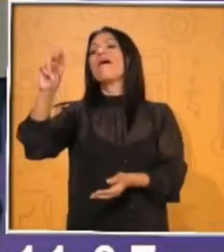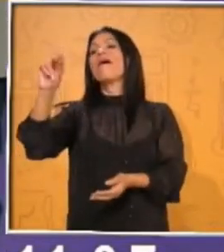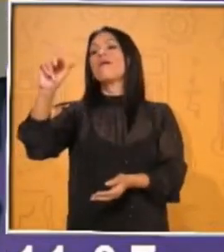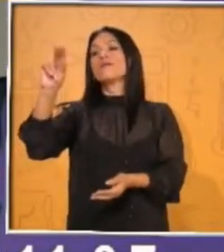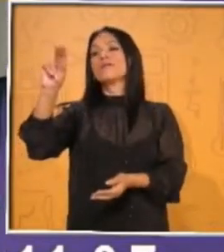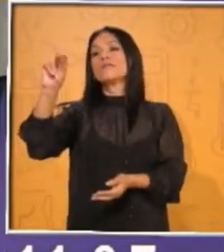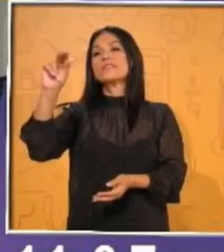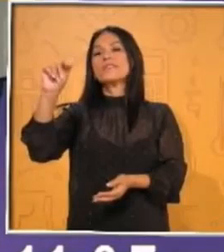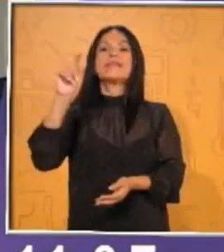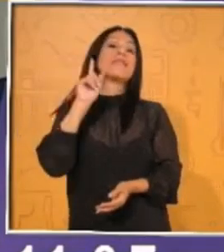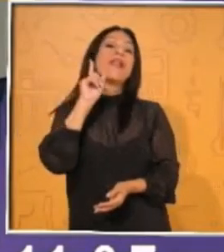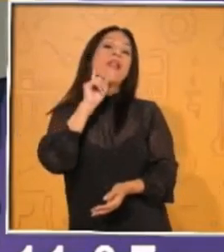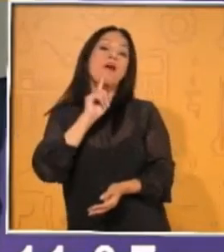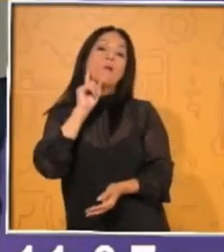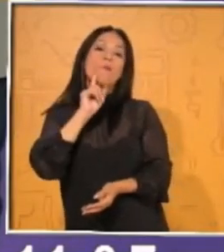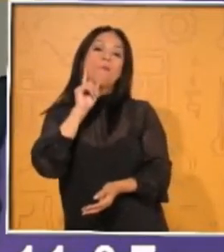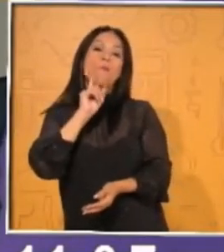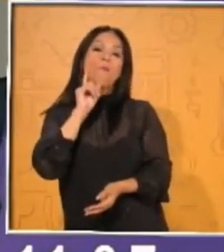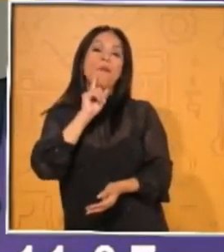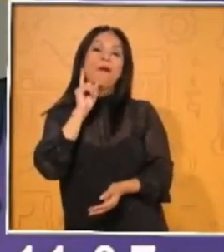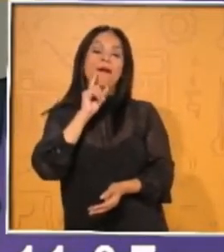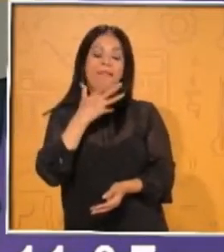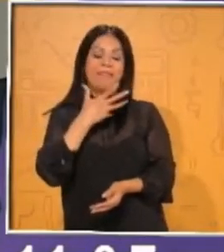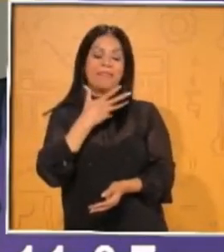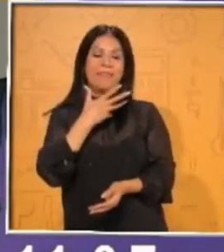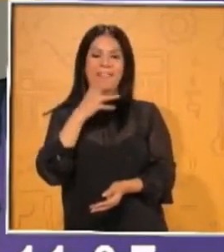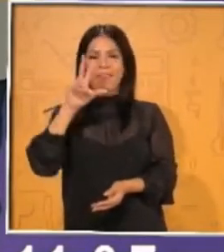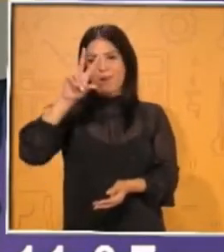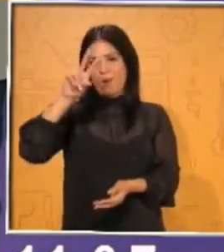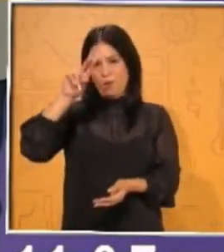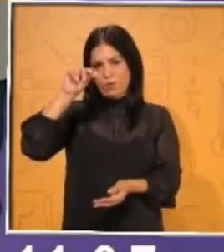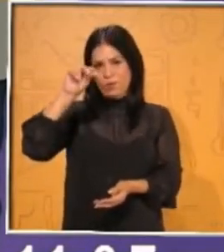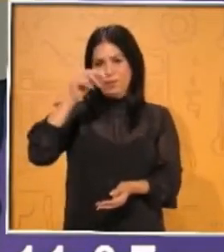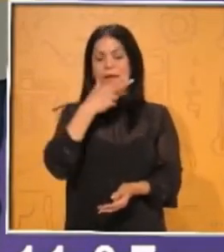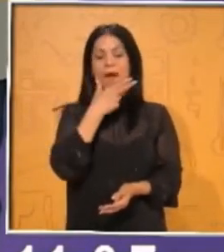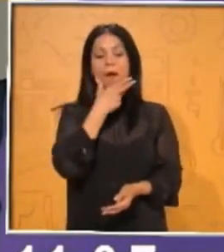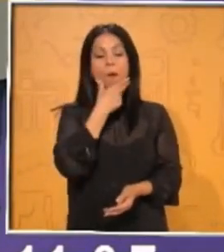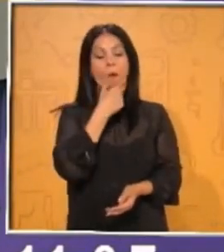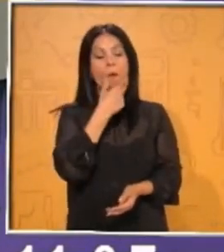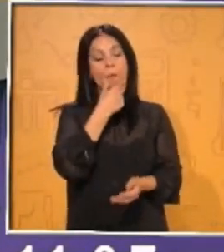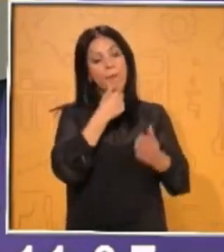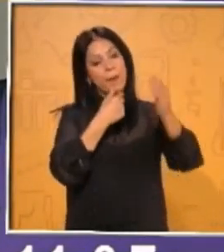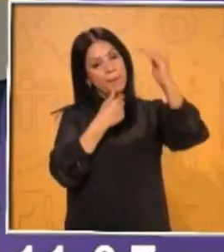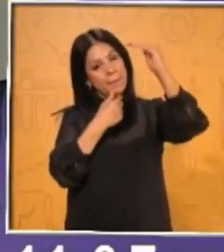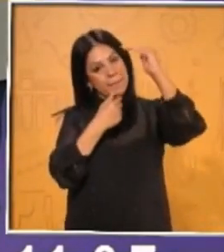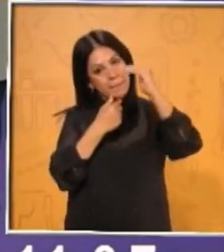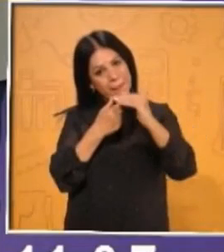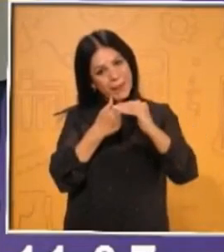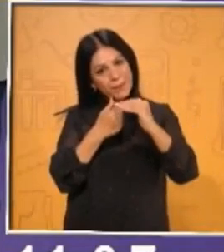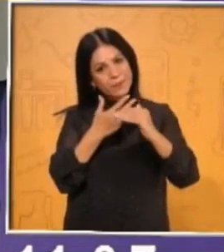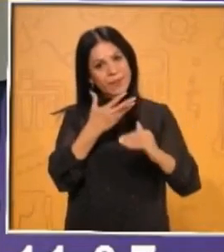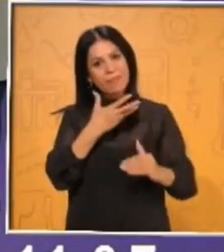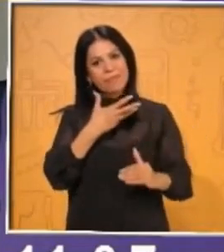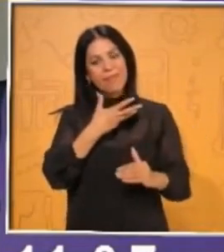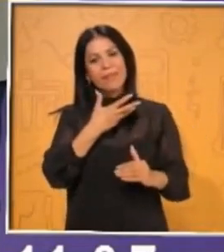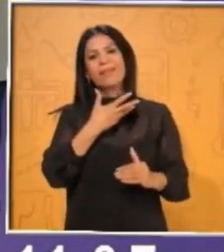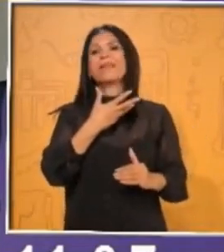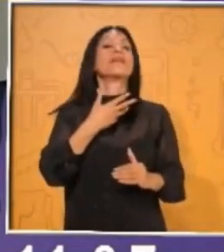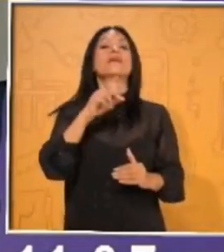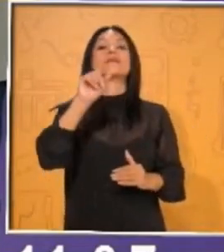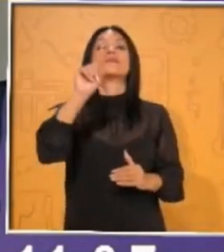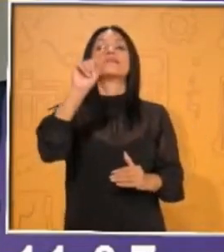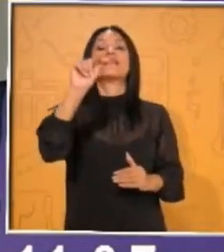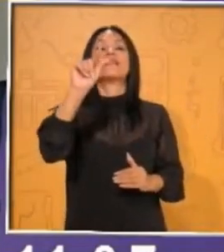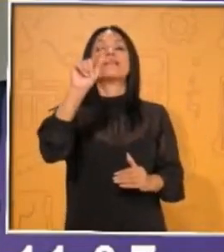Ochenta puntos. ¿Cuántos puntos lleva usted? Y yo tengo setenta y siete. Setenta y siete. Siete decenas. Sí. Y siete unidades. Sí. Elsa, tu turno.